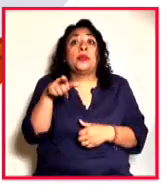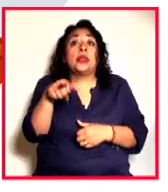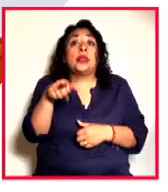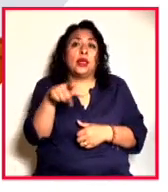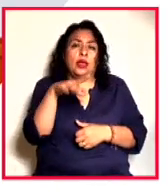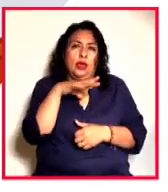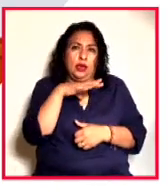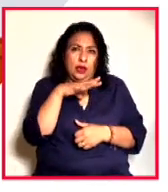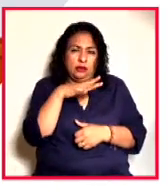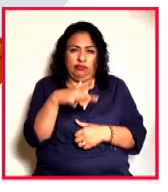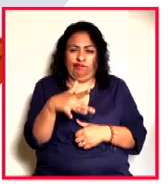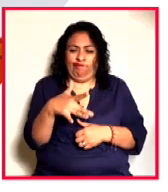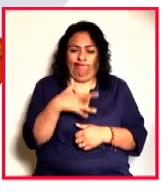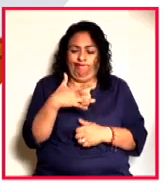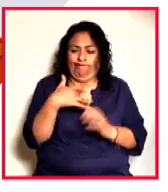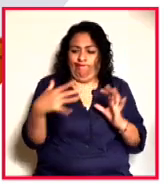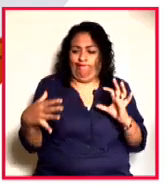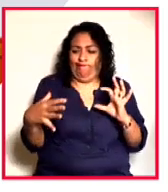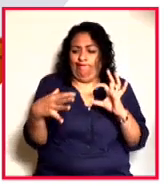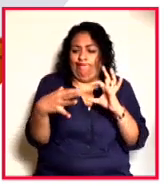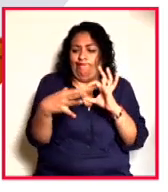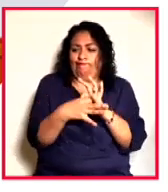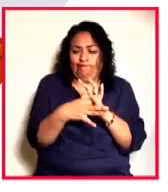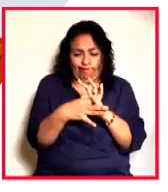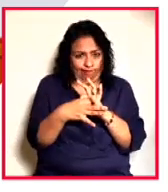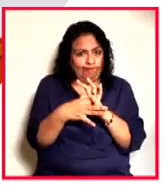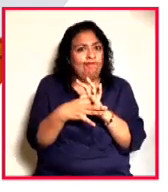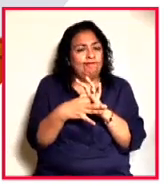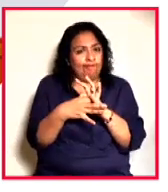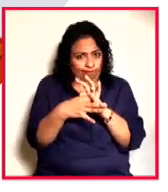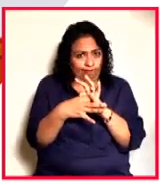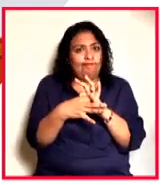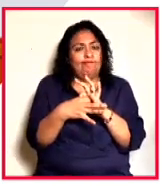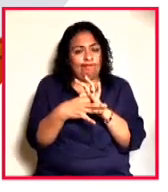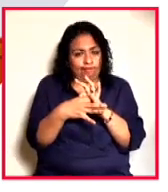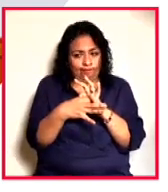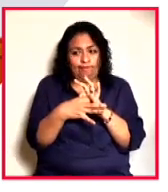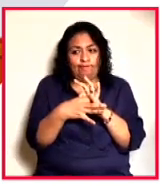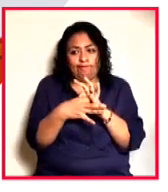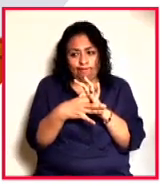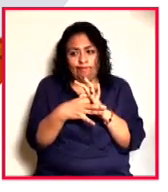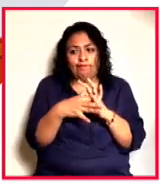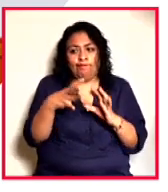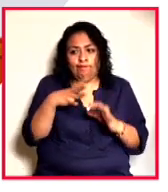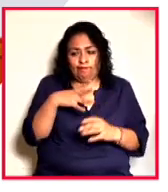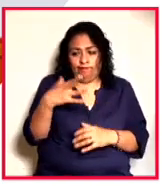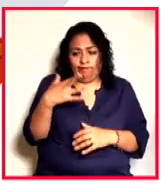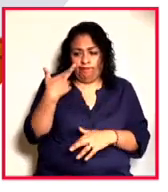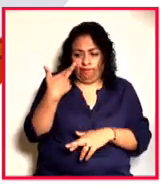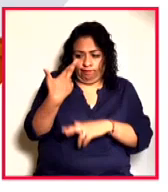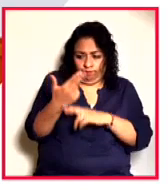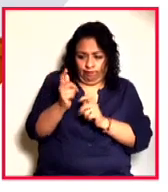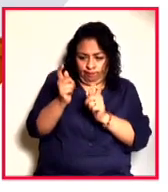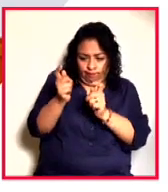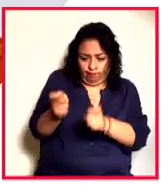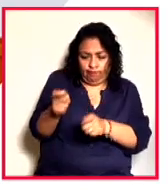sentido de pertenencia, de la patria protestada a